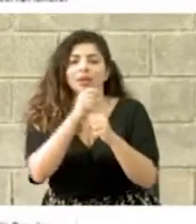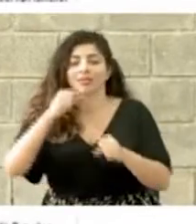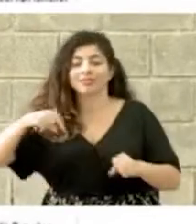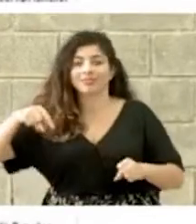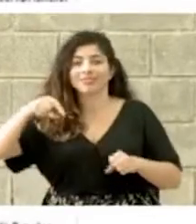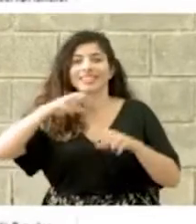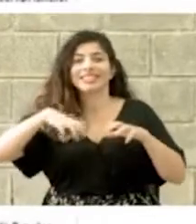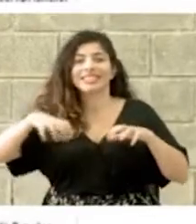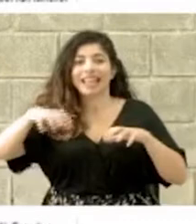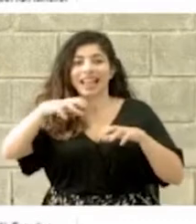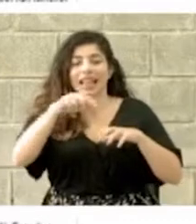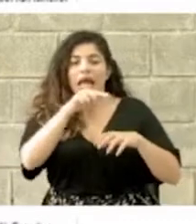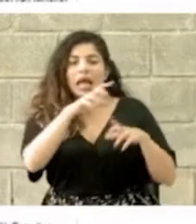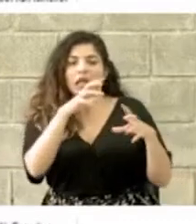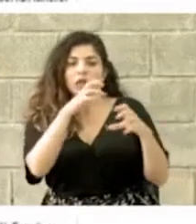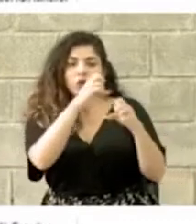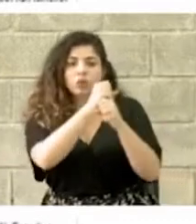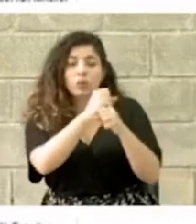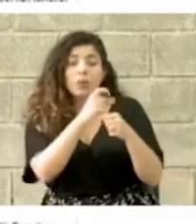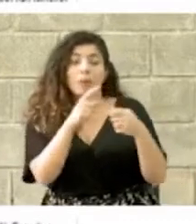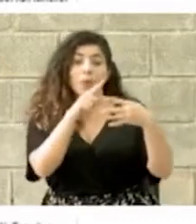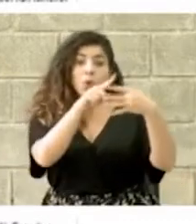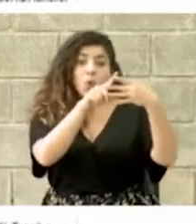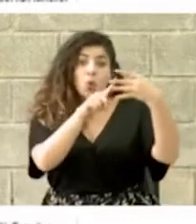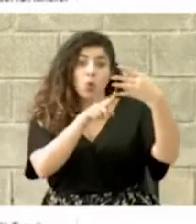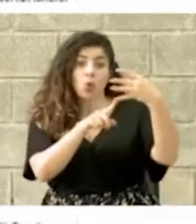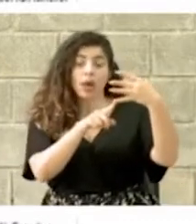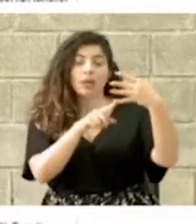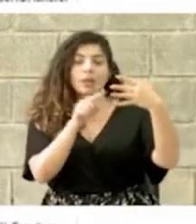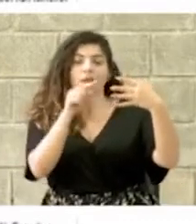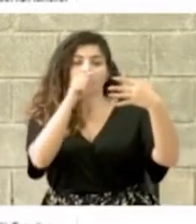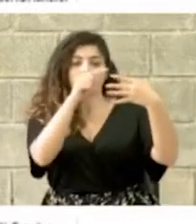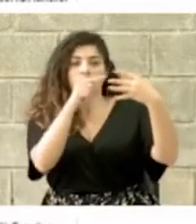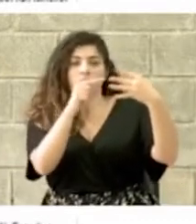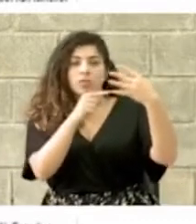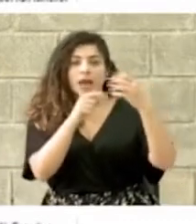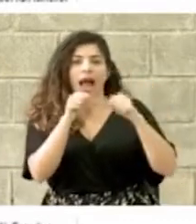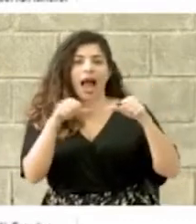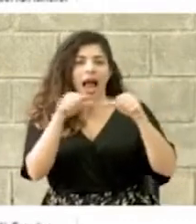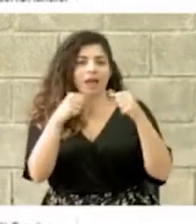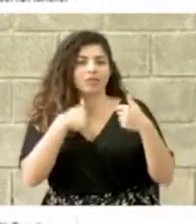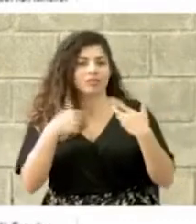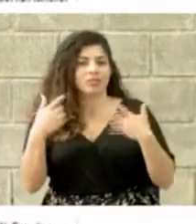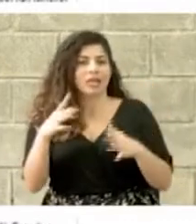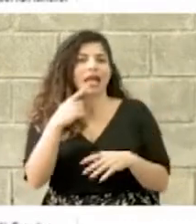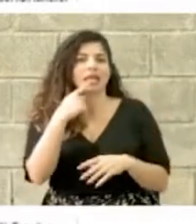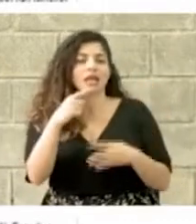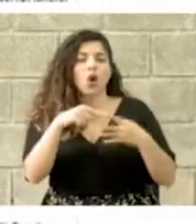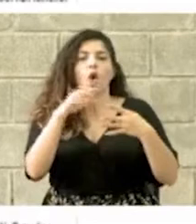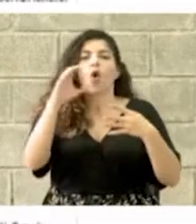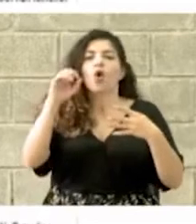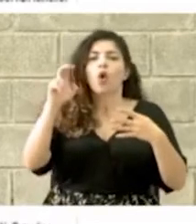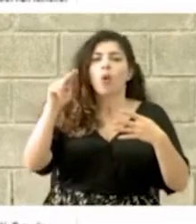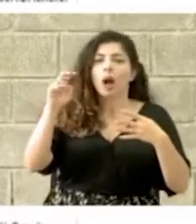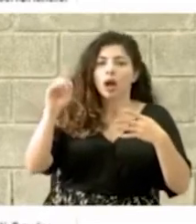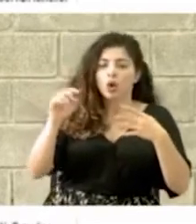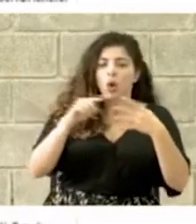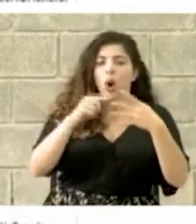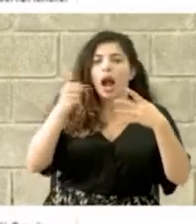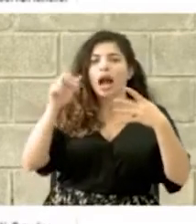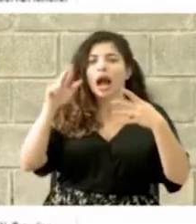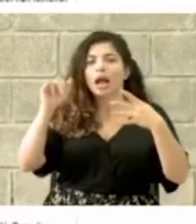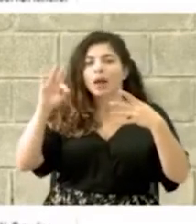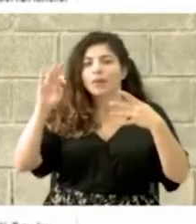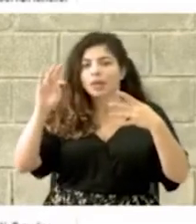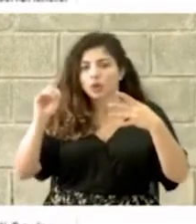sedes de área. Las primeras cuatro líneas son las sedes de área que ya mencioné, de Cóbano, Garavito, Quepos